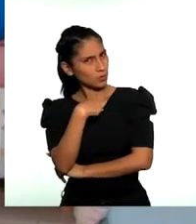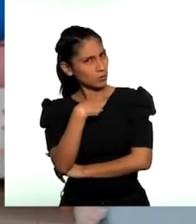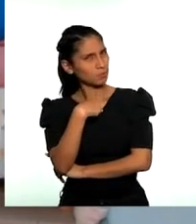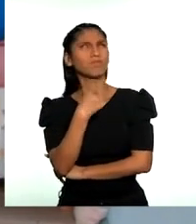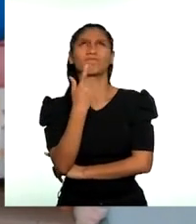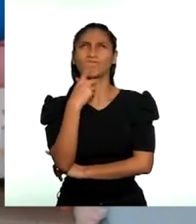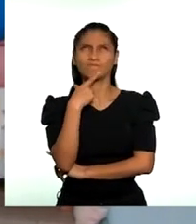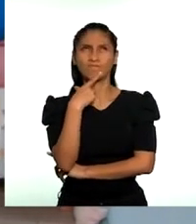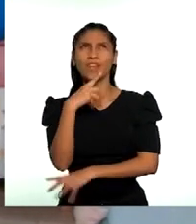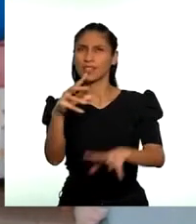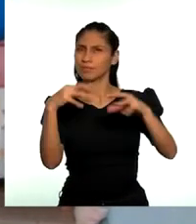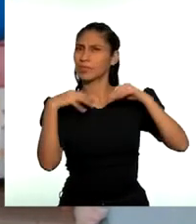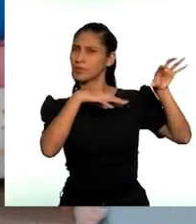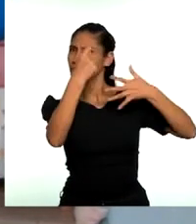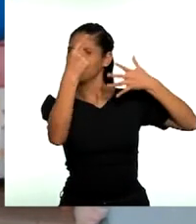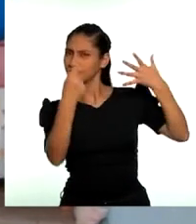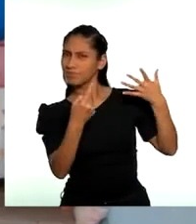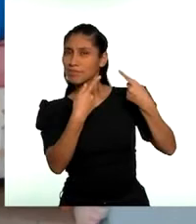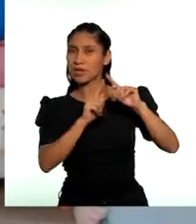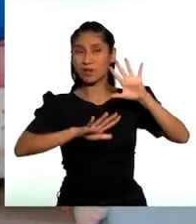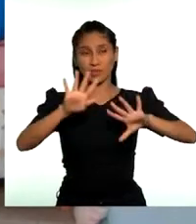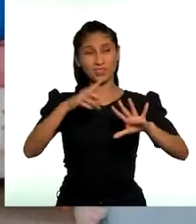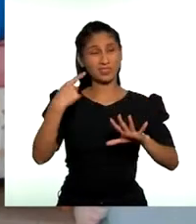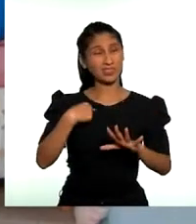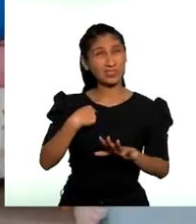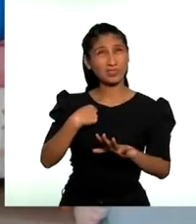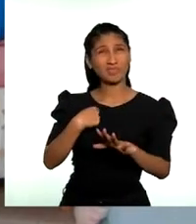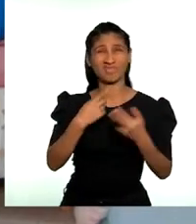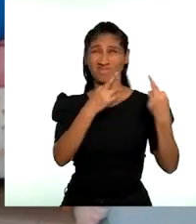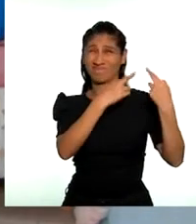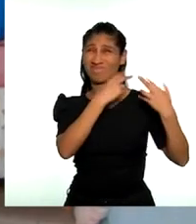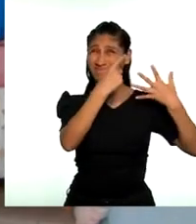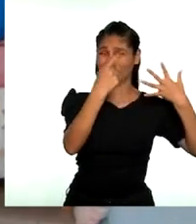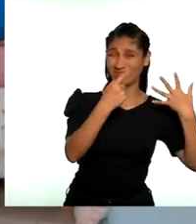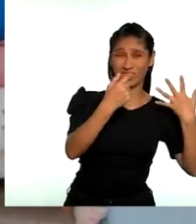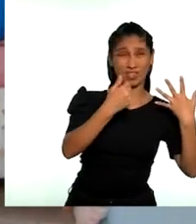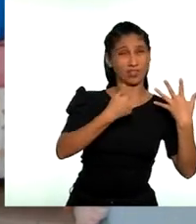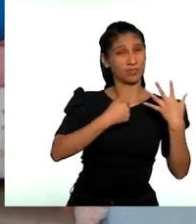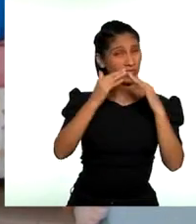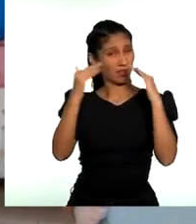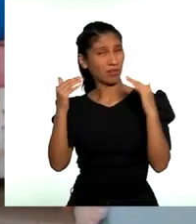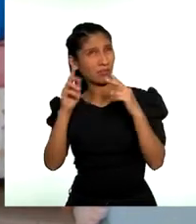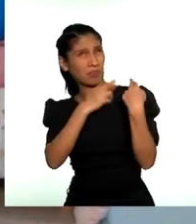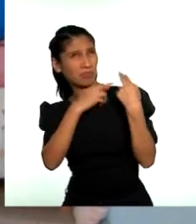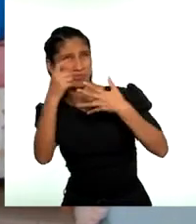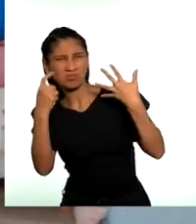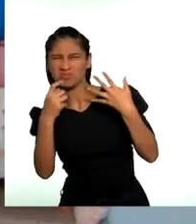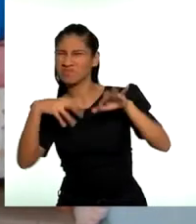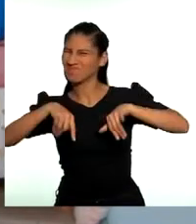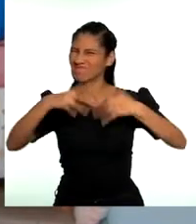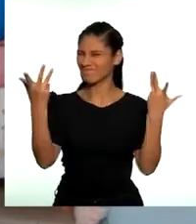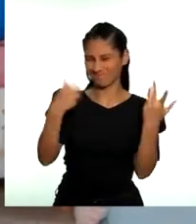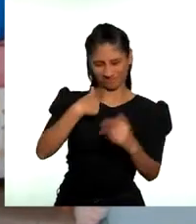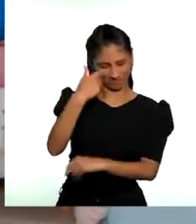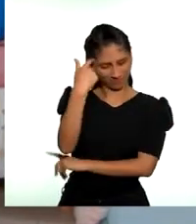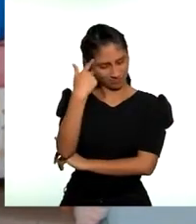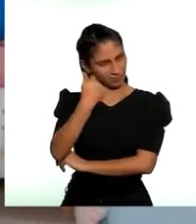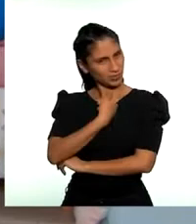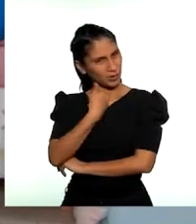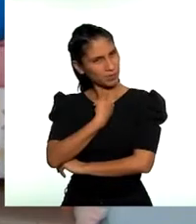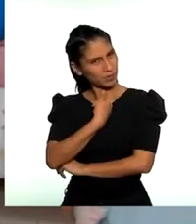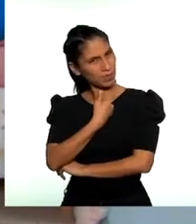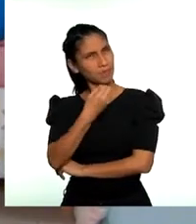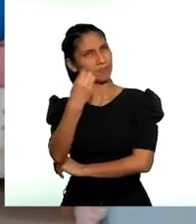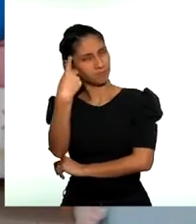comprometo. Y la verdad es que a veces ni siquiera me hago cargo de las obligaciones en mi propio hogar. Así que me dije a mí